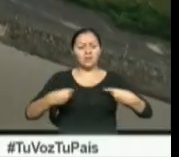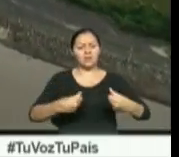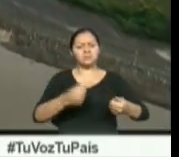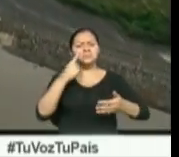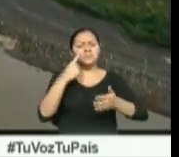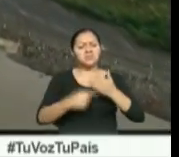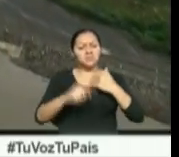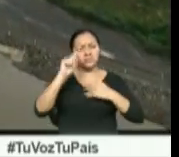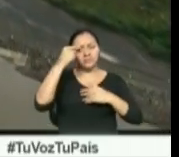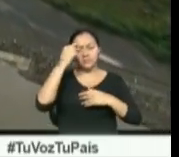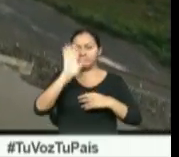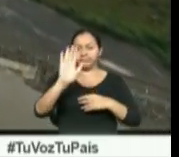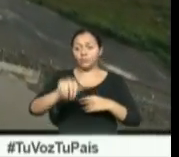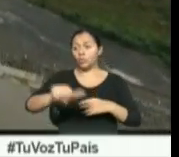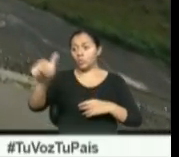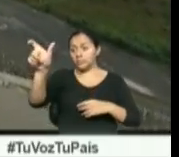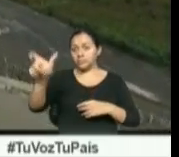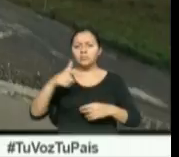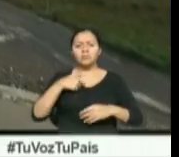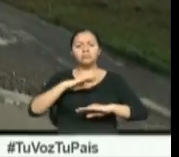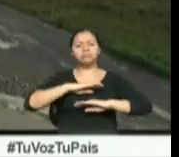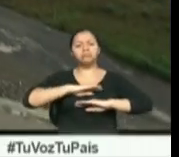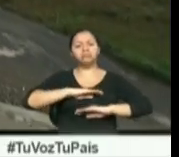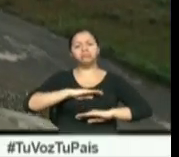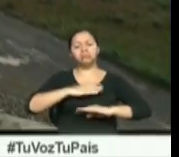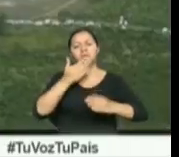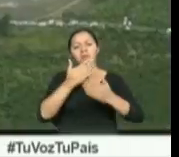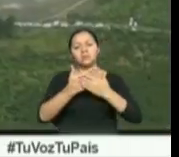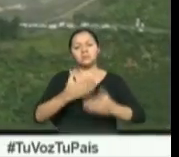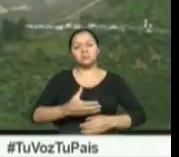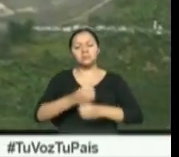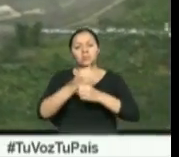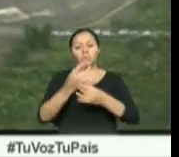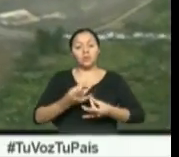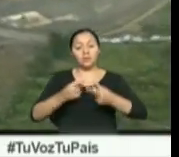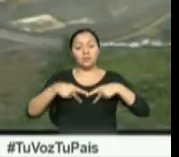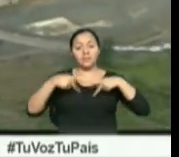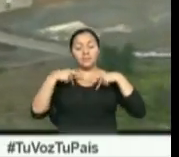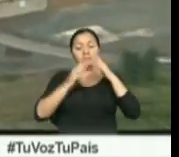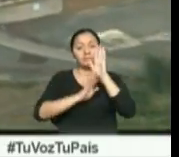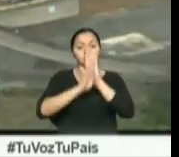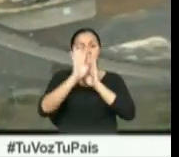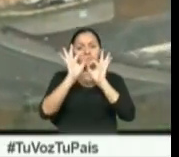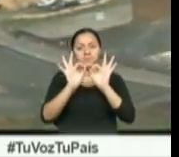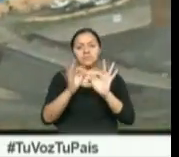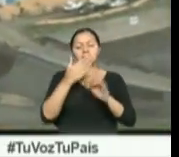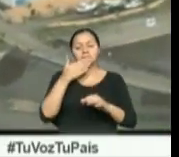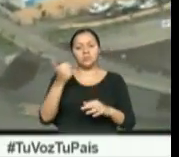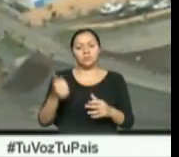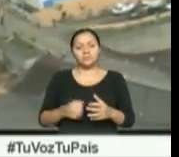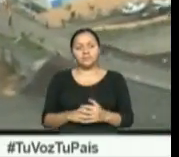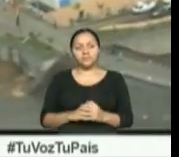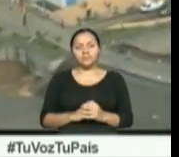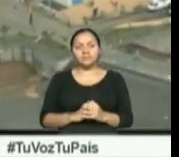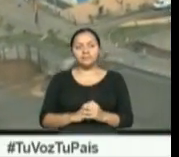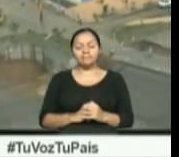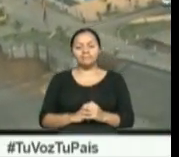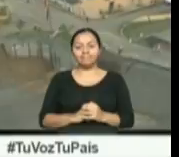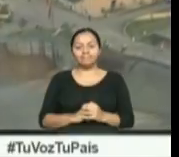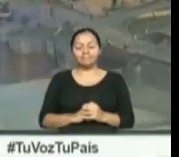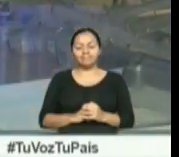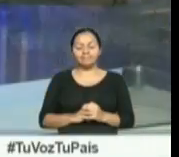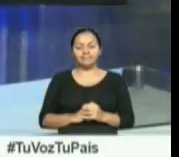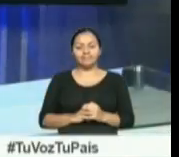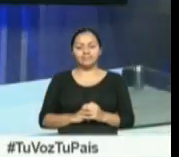público, para otros significa seguridad, calidad de vida, desarrollo y mejores días. Carolina Díaz, Noticiero Ciudadano.